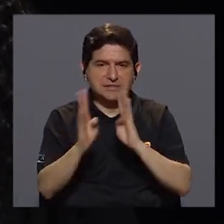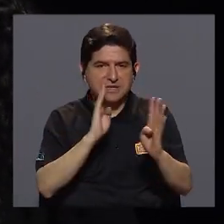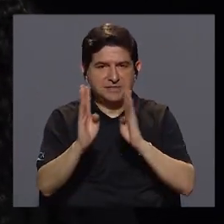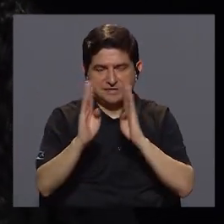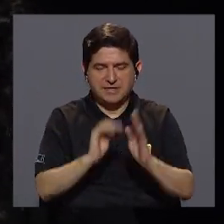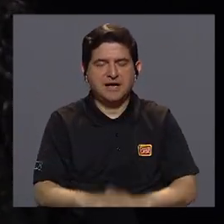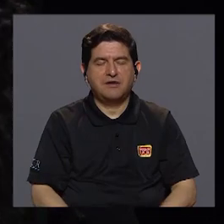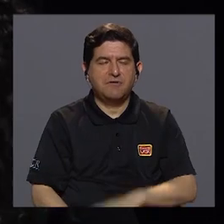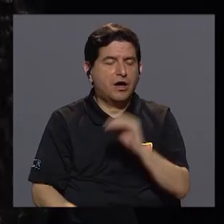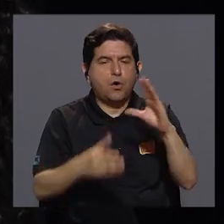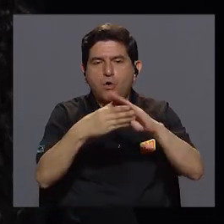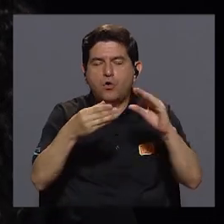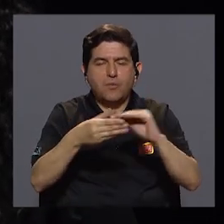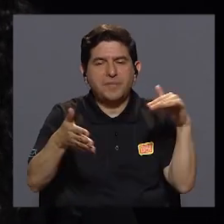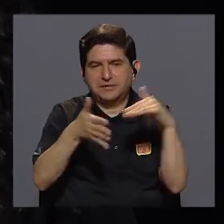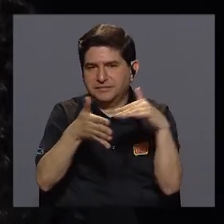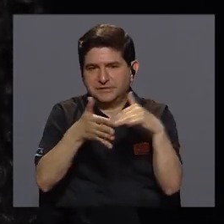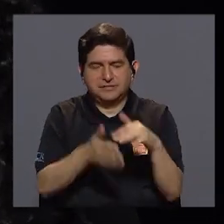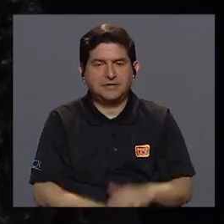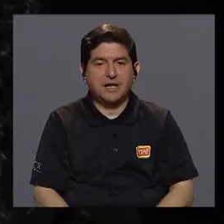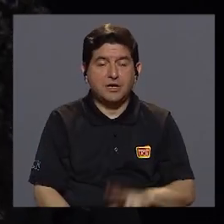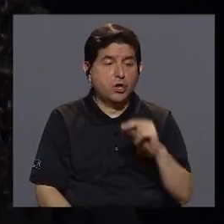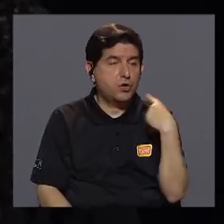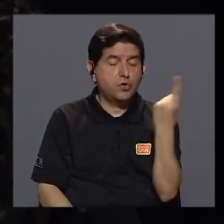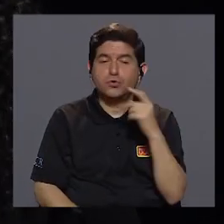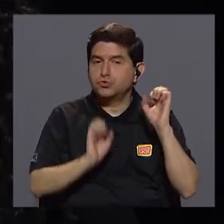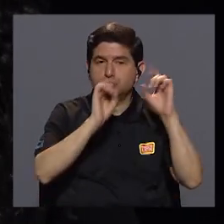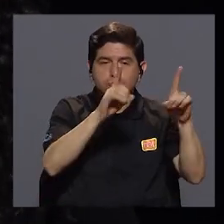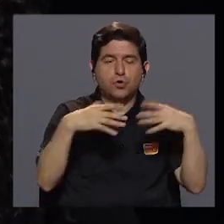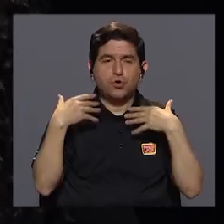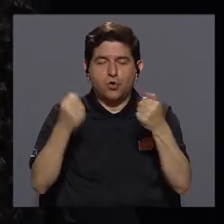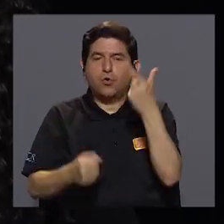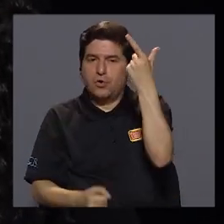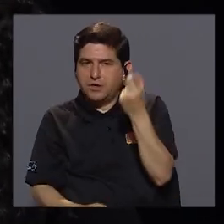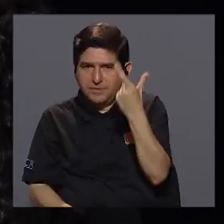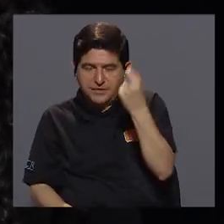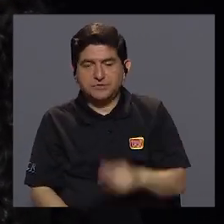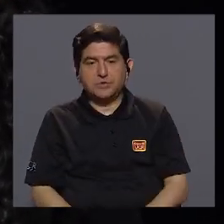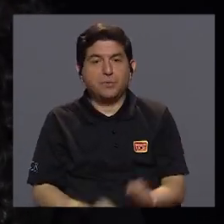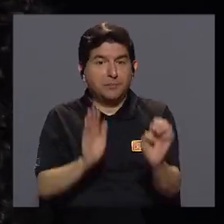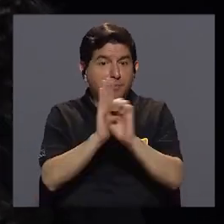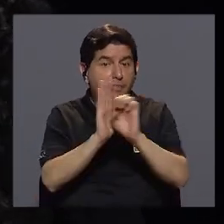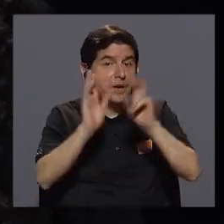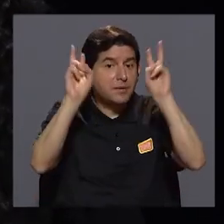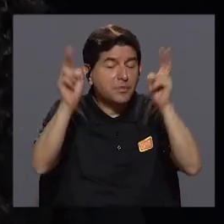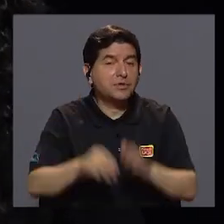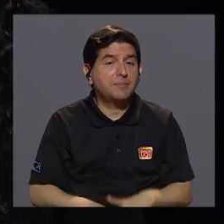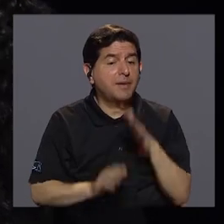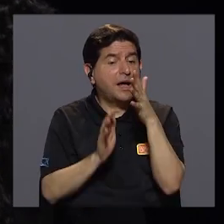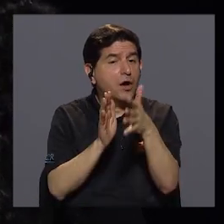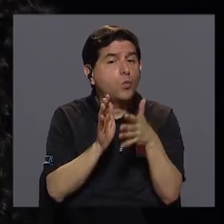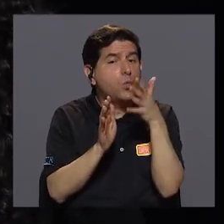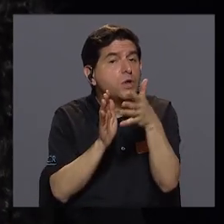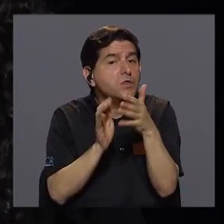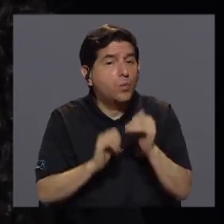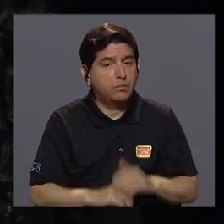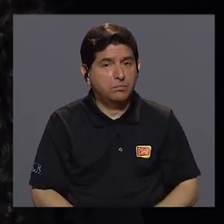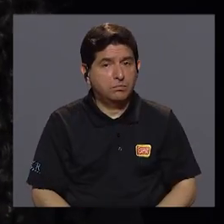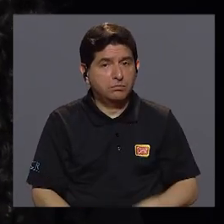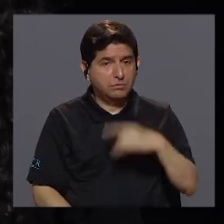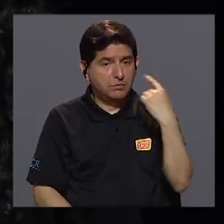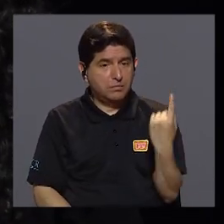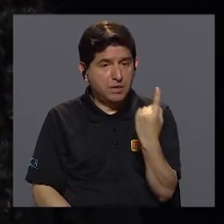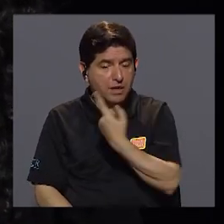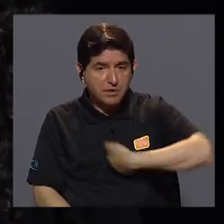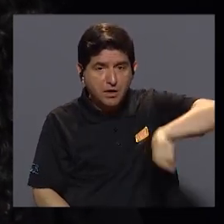comentan en el estudio. Va más allá de la educación, la salud, las pensiones. Por ejemplo, hay temas de cuido y cada